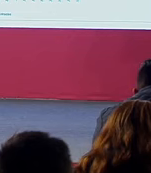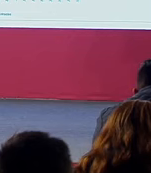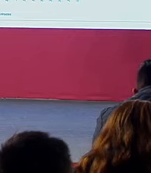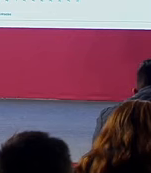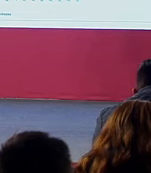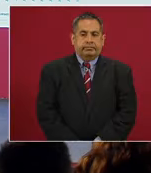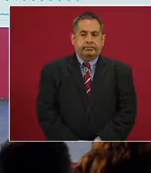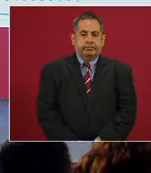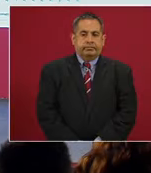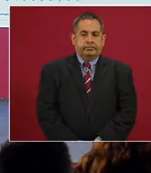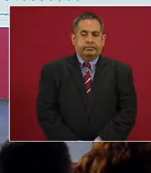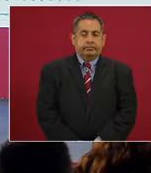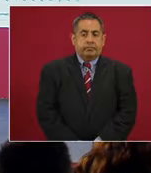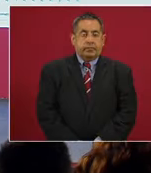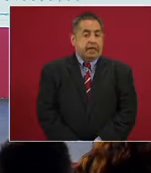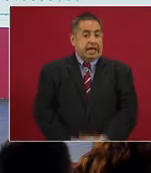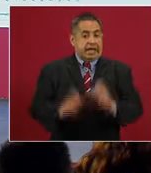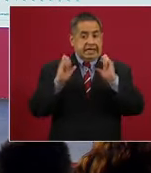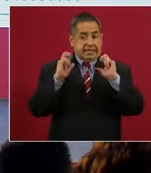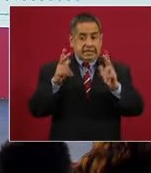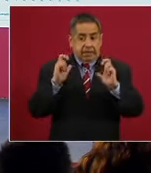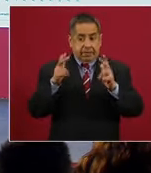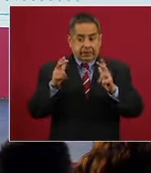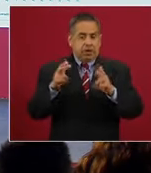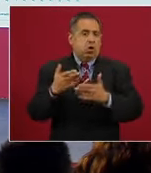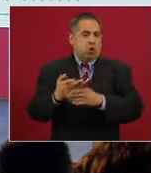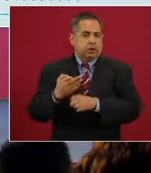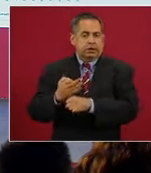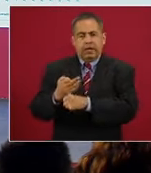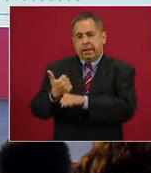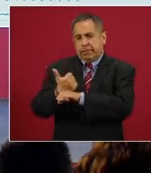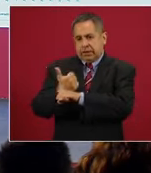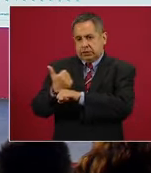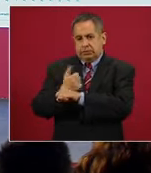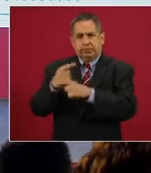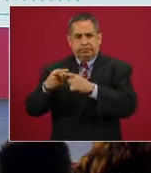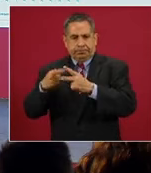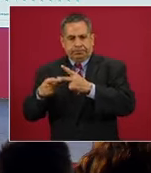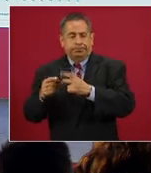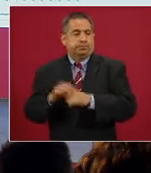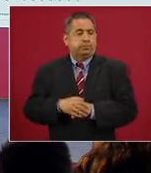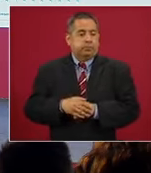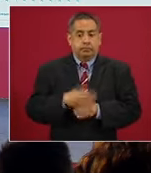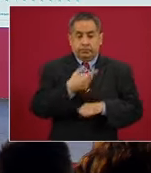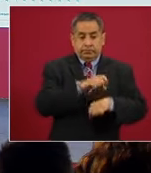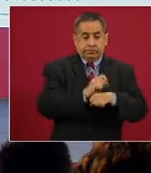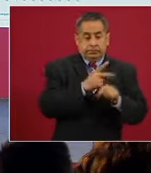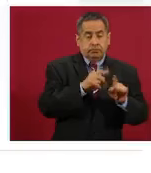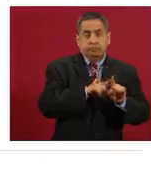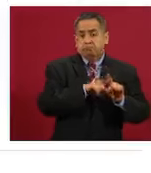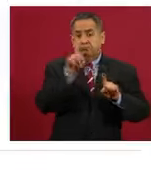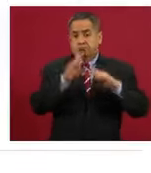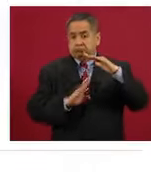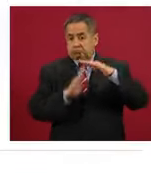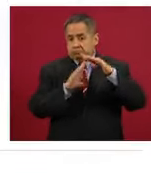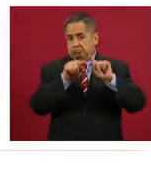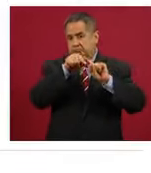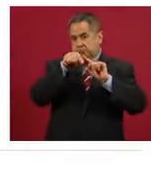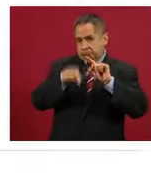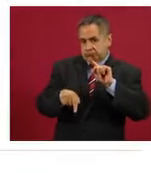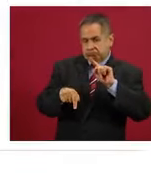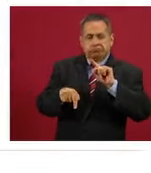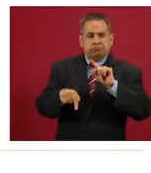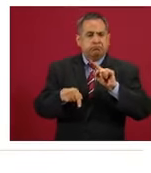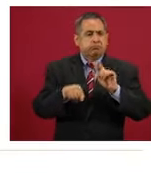Chiapas, el segundo estado que pasó a amarillo, tenemos también que desde la semana 22 llegó al punto máximo, ha descendido, se mantiene en descenso